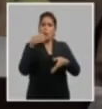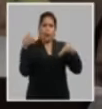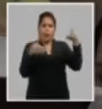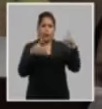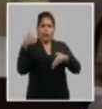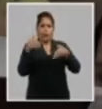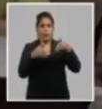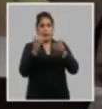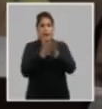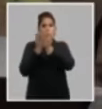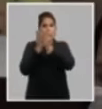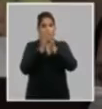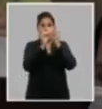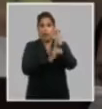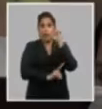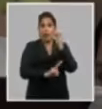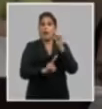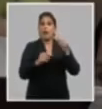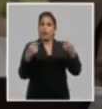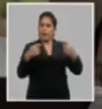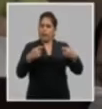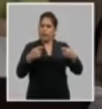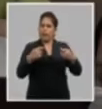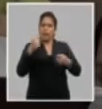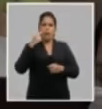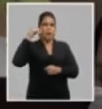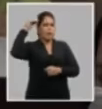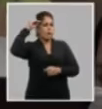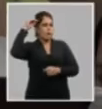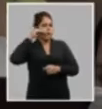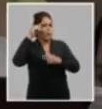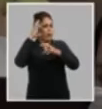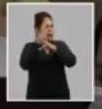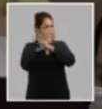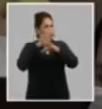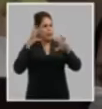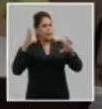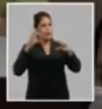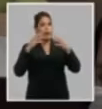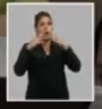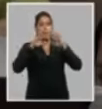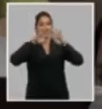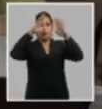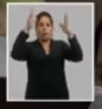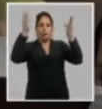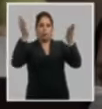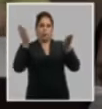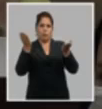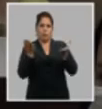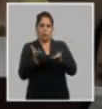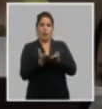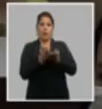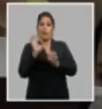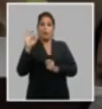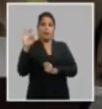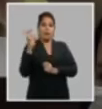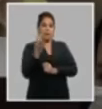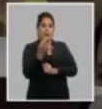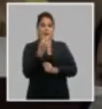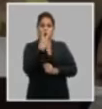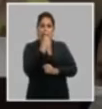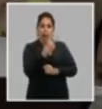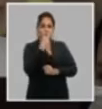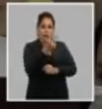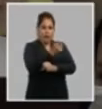tributar a la educación en valores y la formación de una concepción científica del mundo perfeccionar la